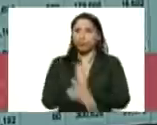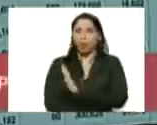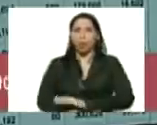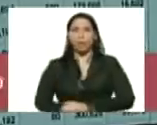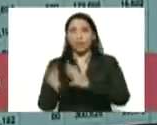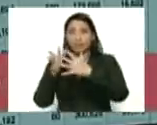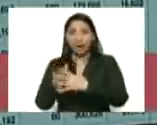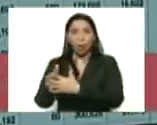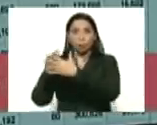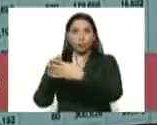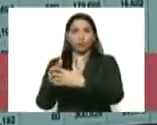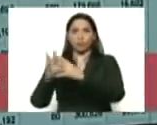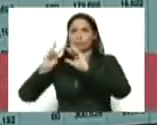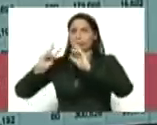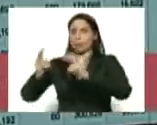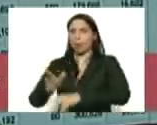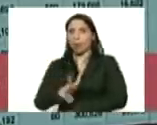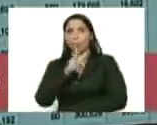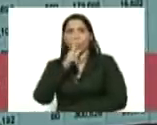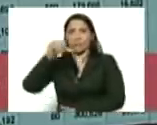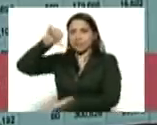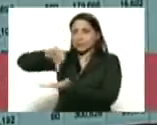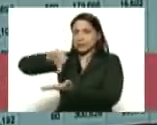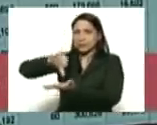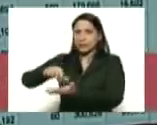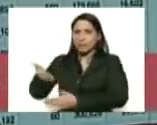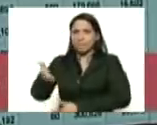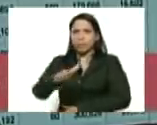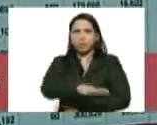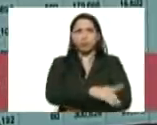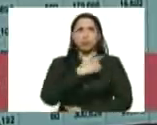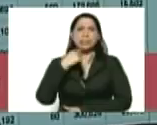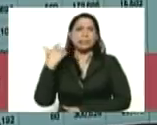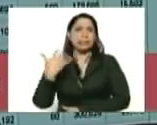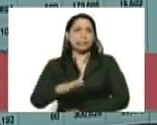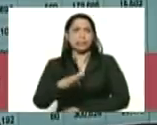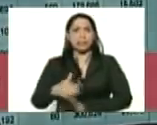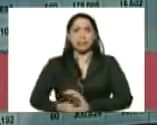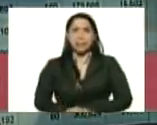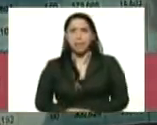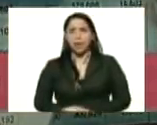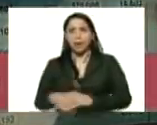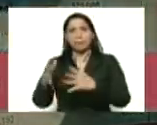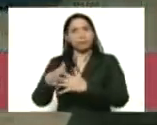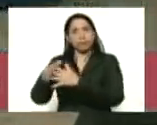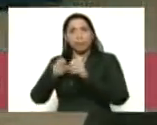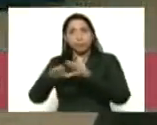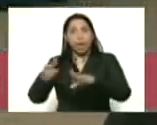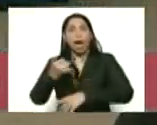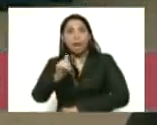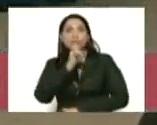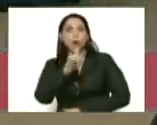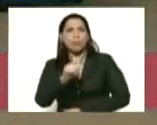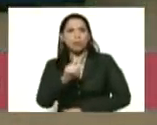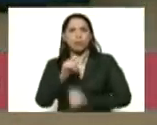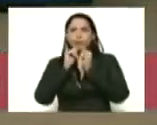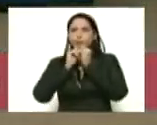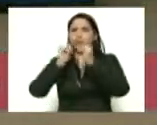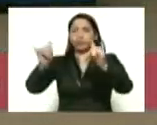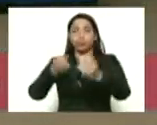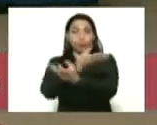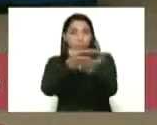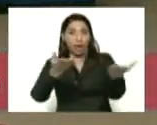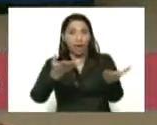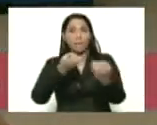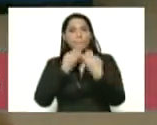estadounidense. Estados Unidos es el epicentro mortal de la pandemia. No sé si está corriendo la información. Si ustedes están bien informados.